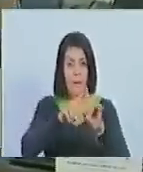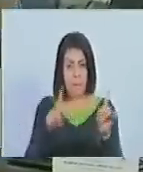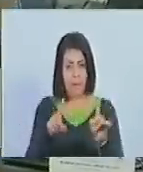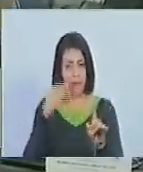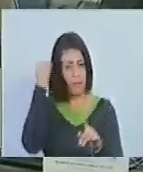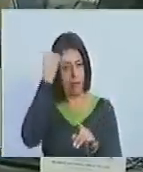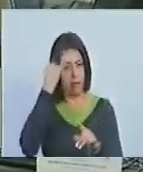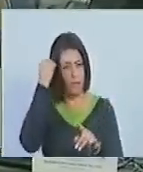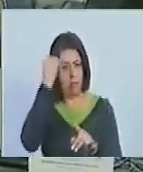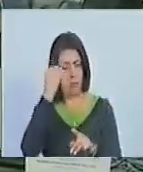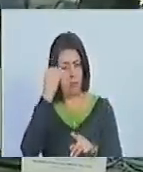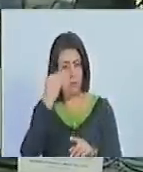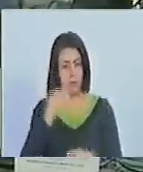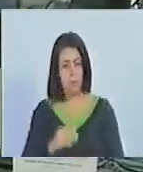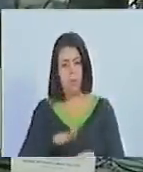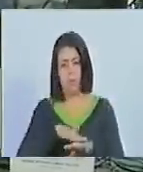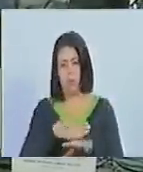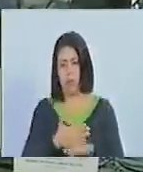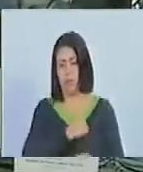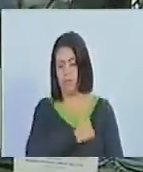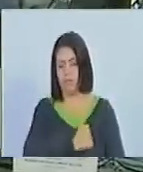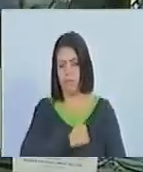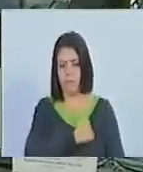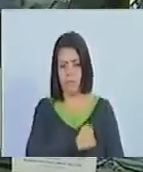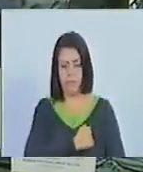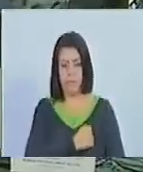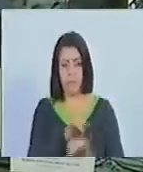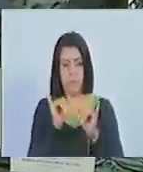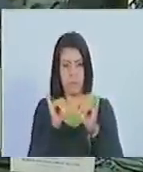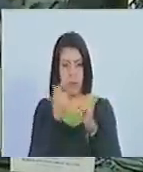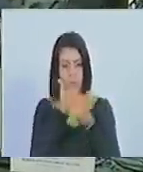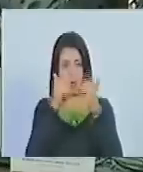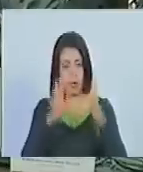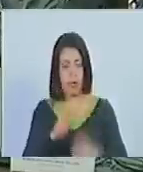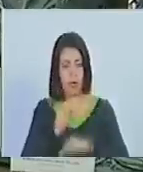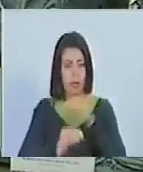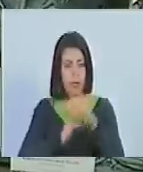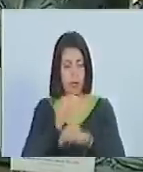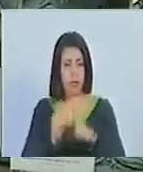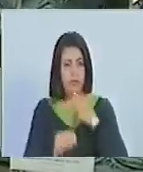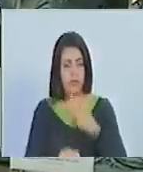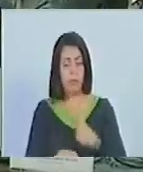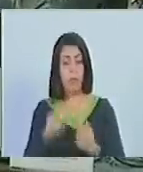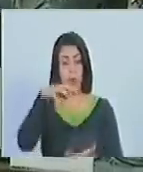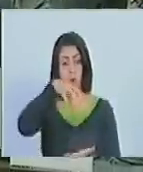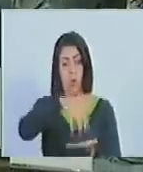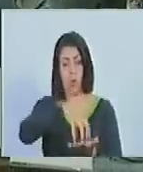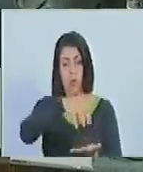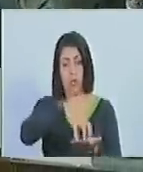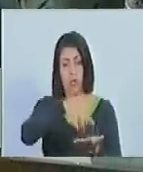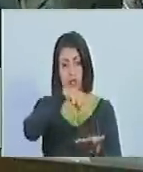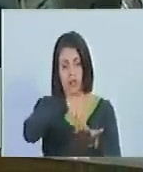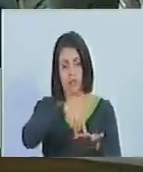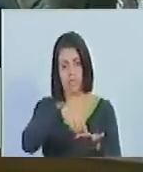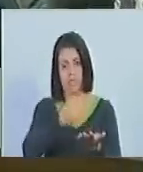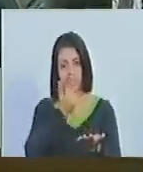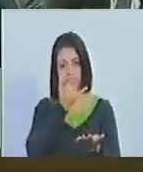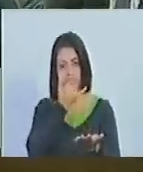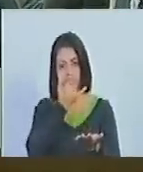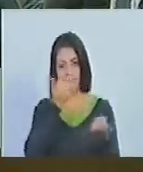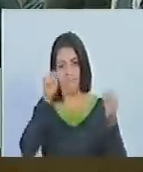reflexionar porque lamentablemente y el mismo Libertador lo visionaba el Congreso fue un Congreso fallido